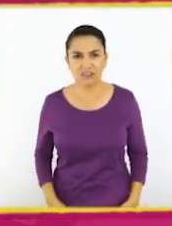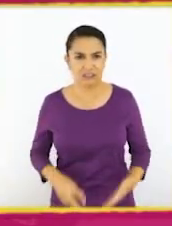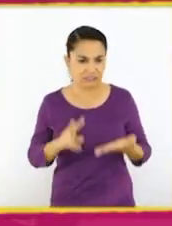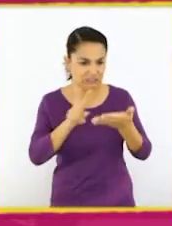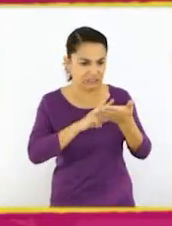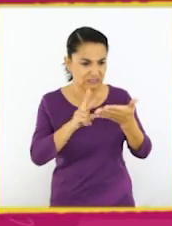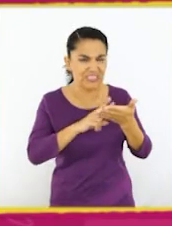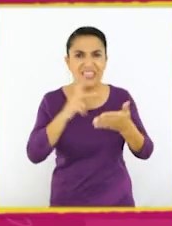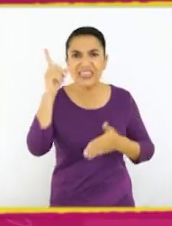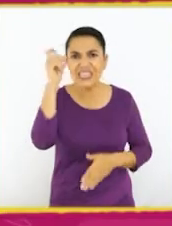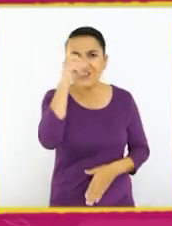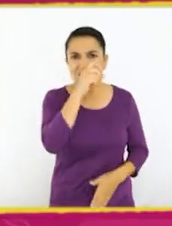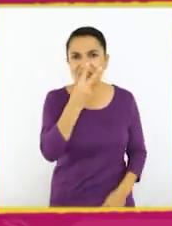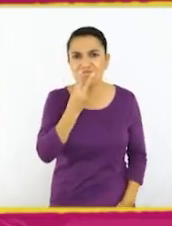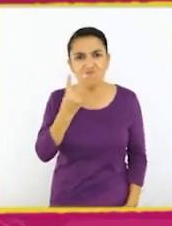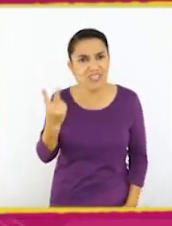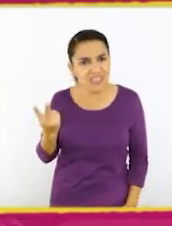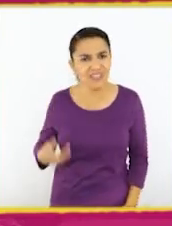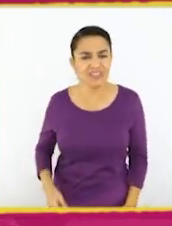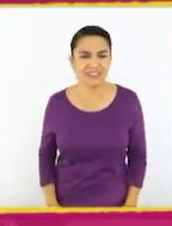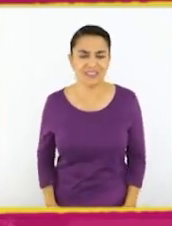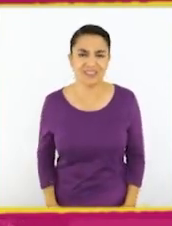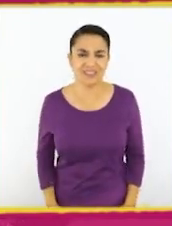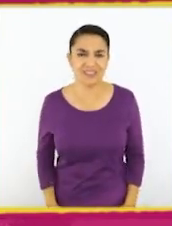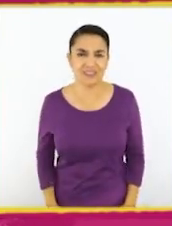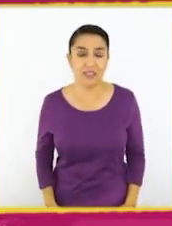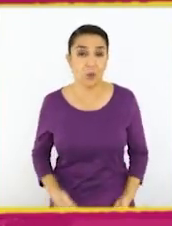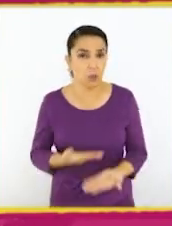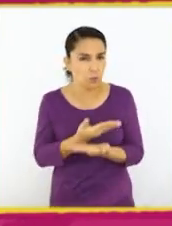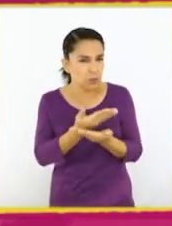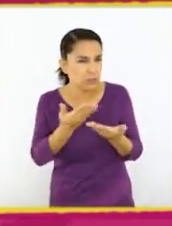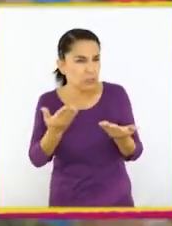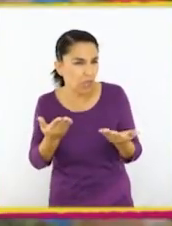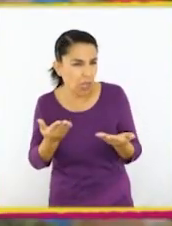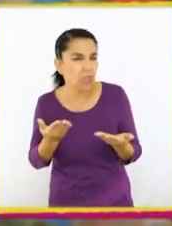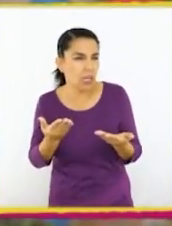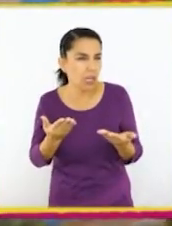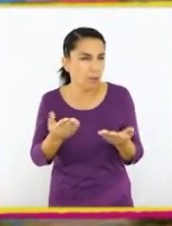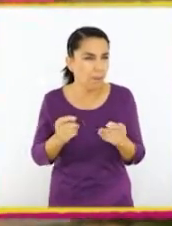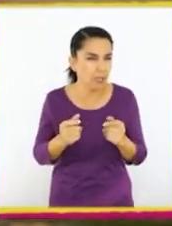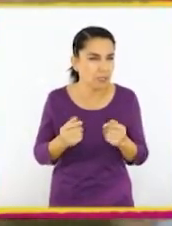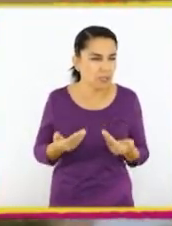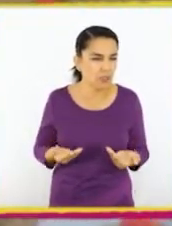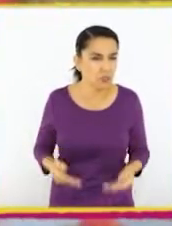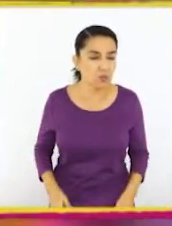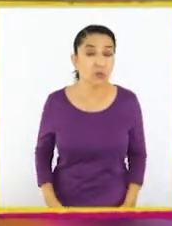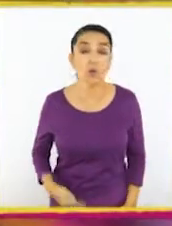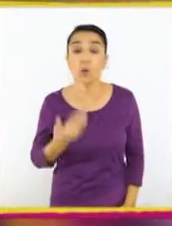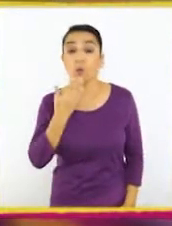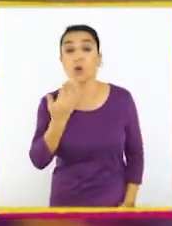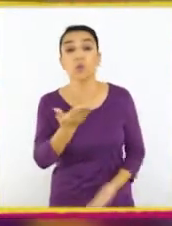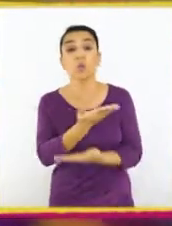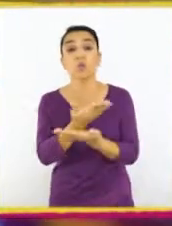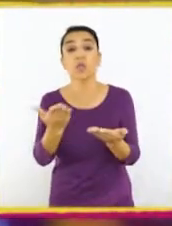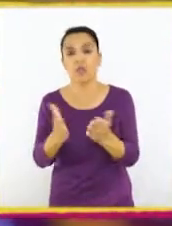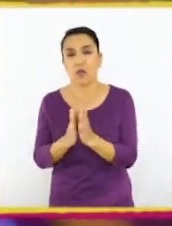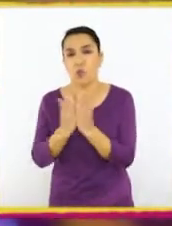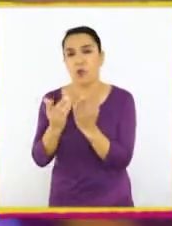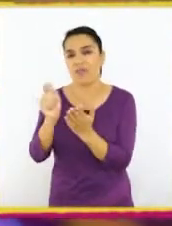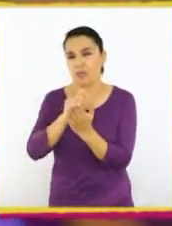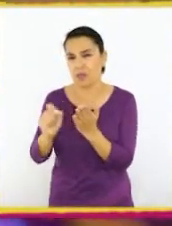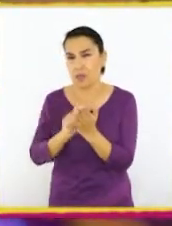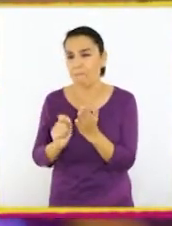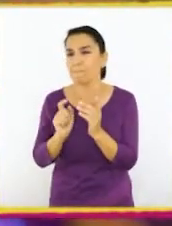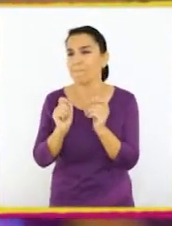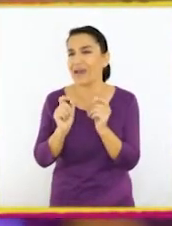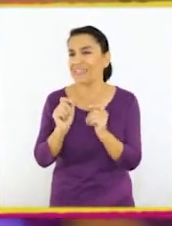muy difícil de leer, miren. ¿A ustedes les ha pasado algo así? Cuando escriben en sus cuadernos se ve